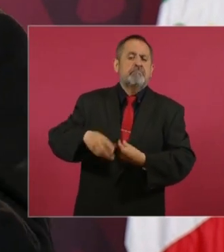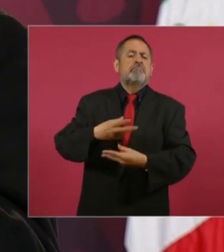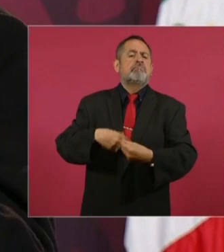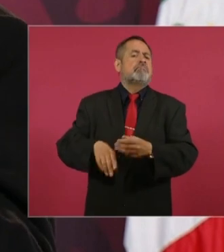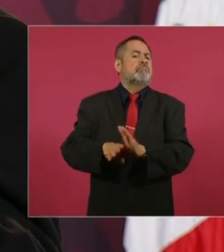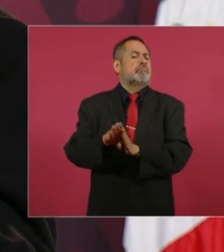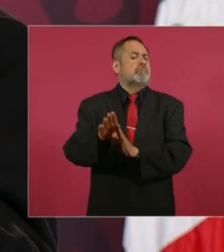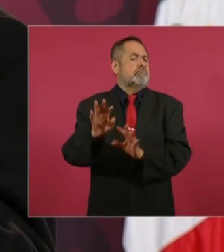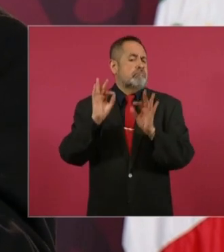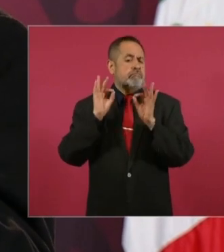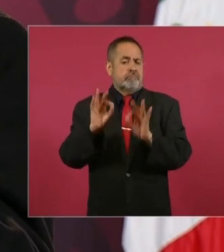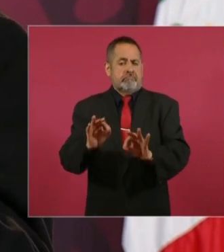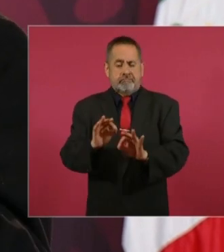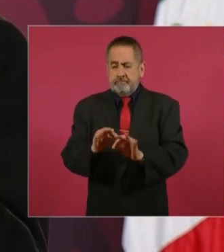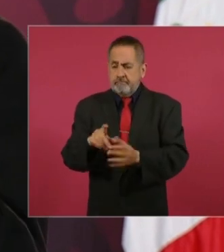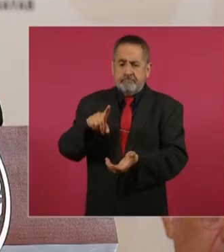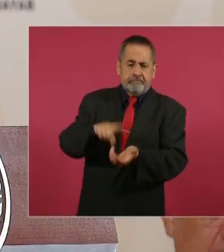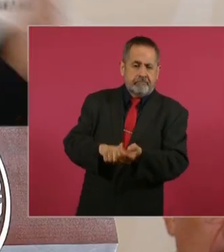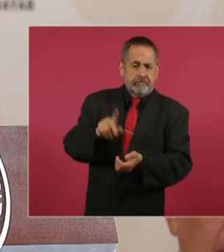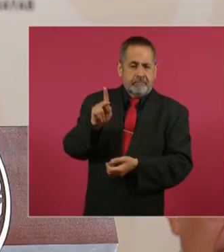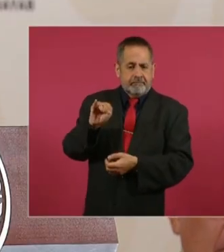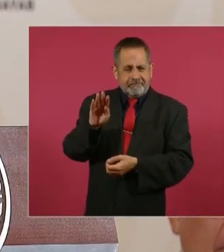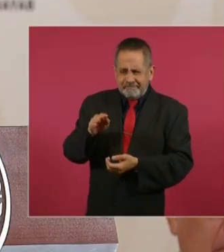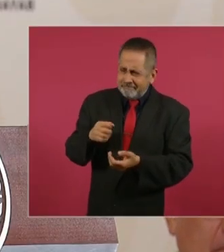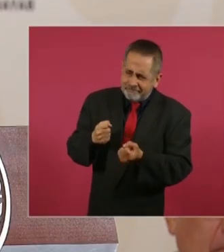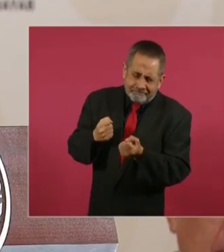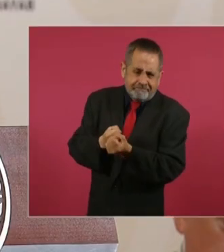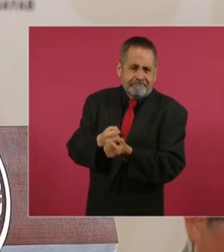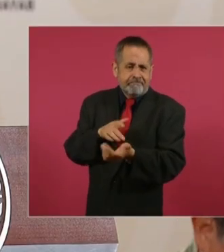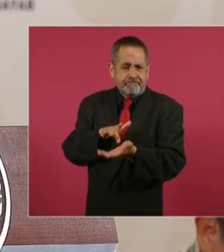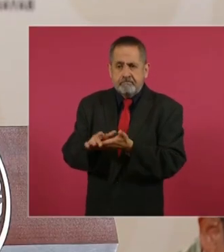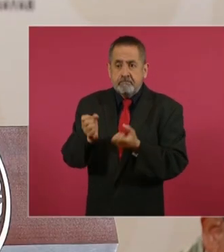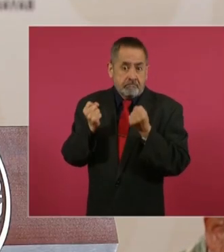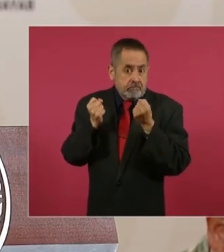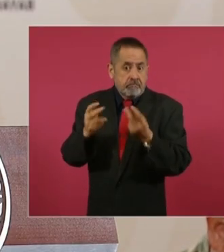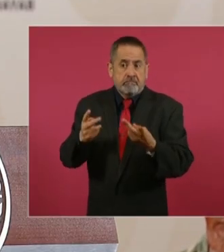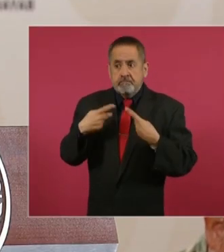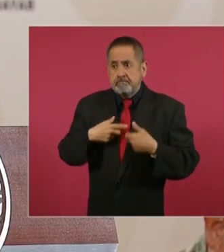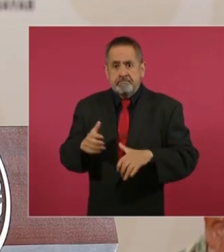que fortalece el mercado interno, que genera muchos empleos.